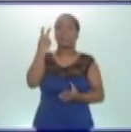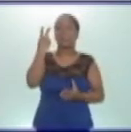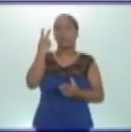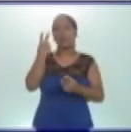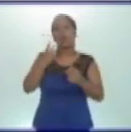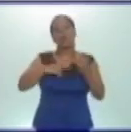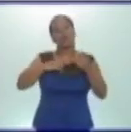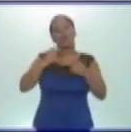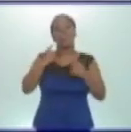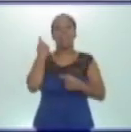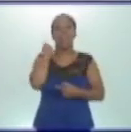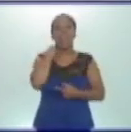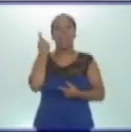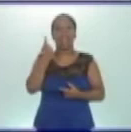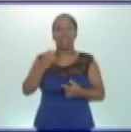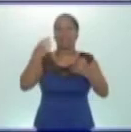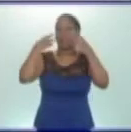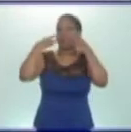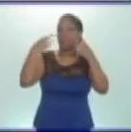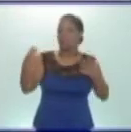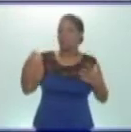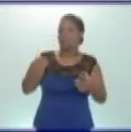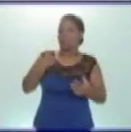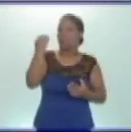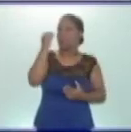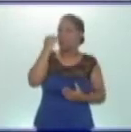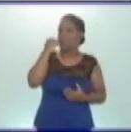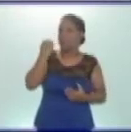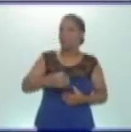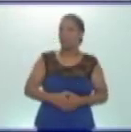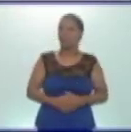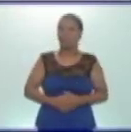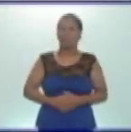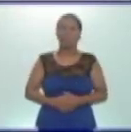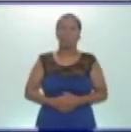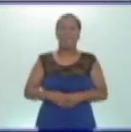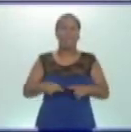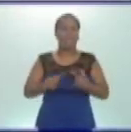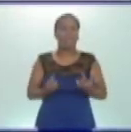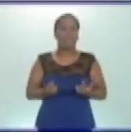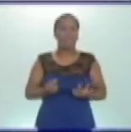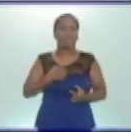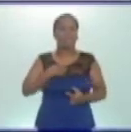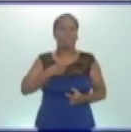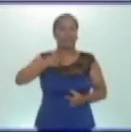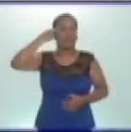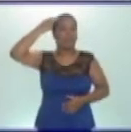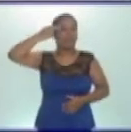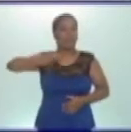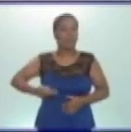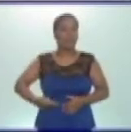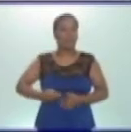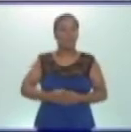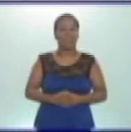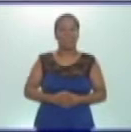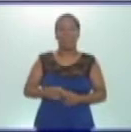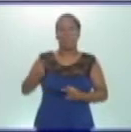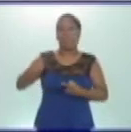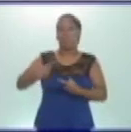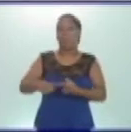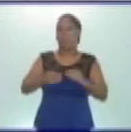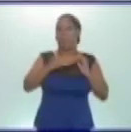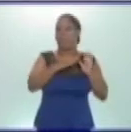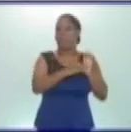dientes son fundamentales para la digestión. Es por ello que debemos tenerlos sanos. La otra medida.